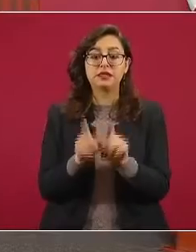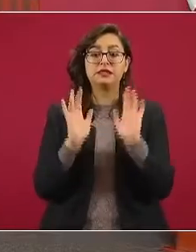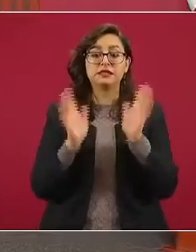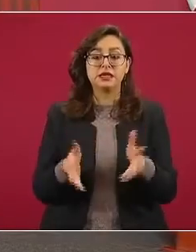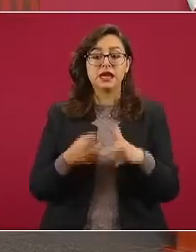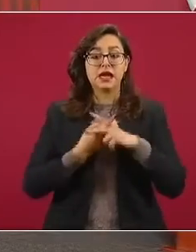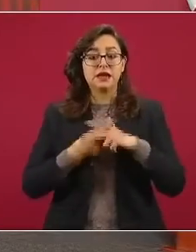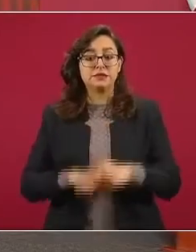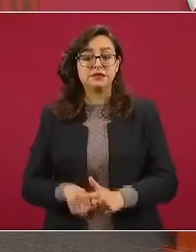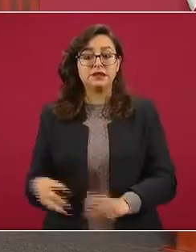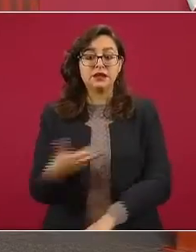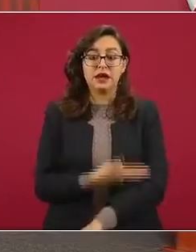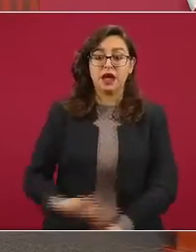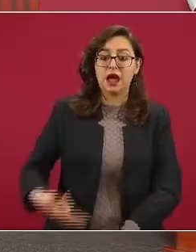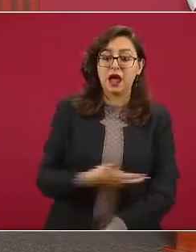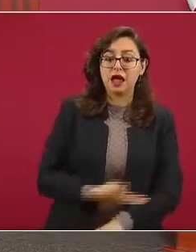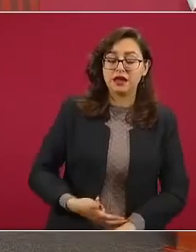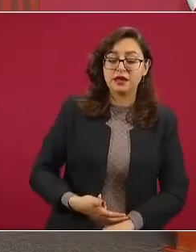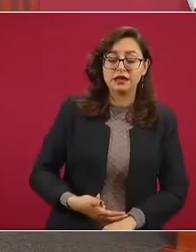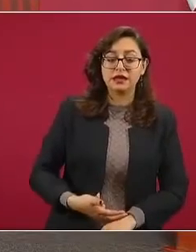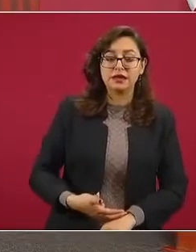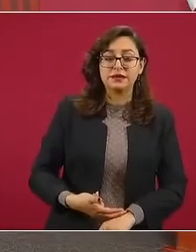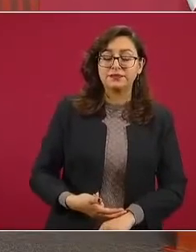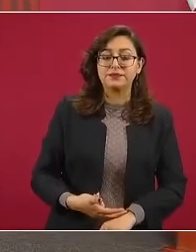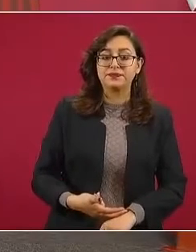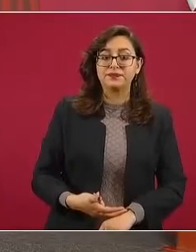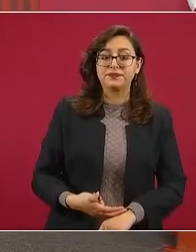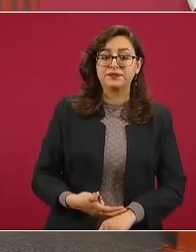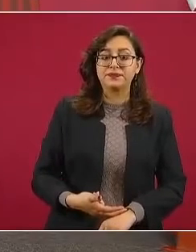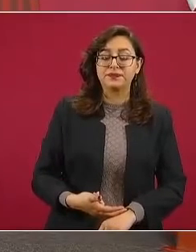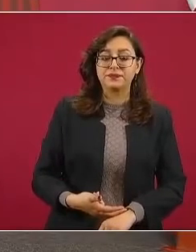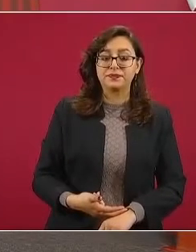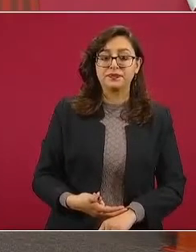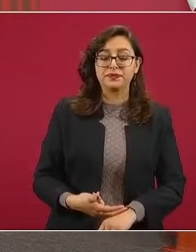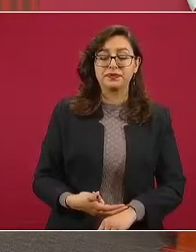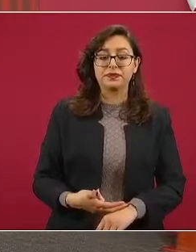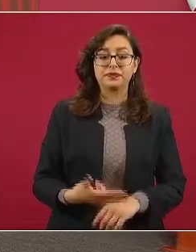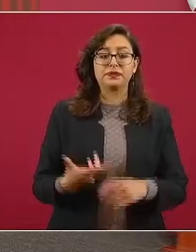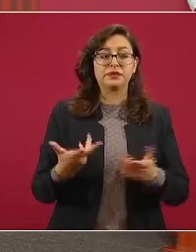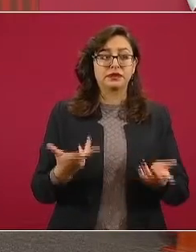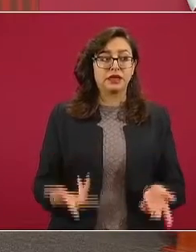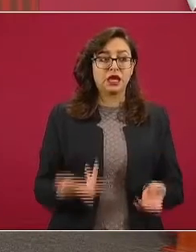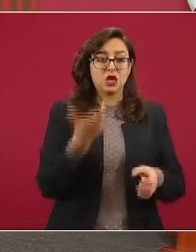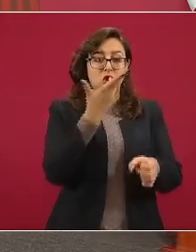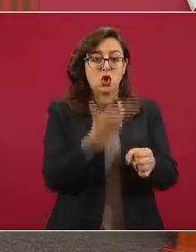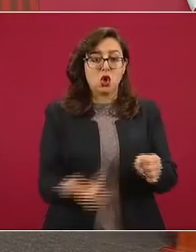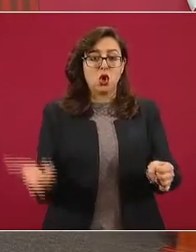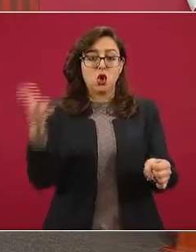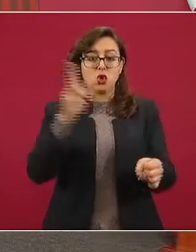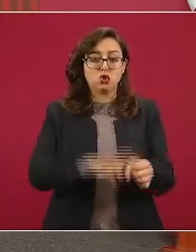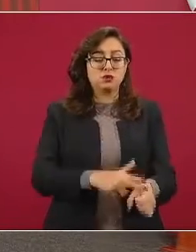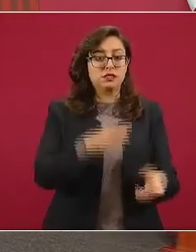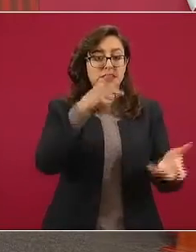uso óptimo, buscando que las